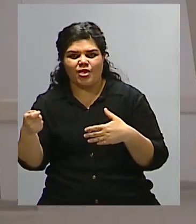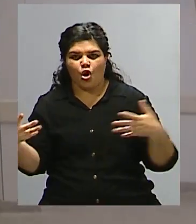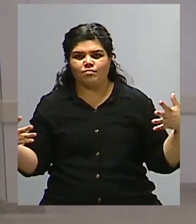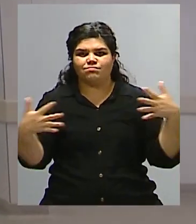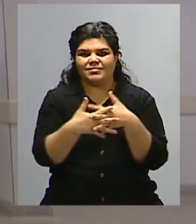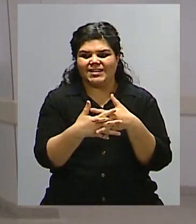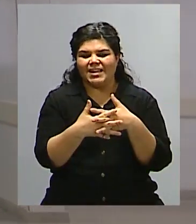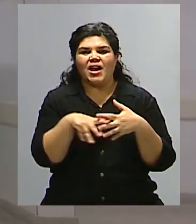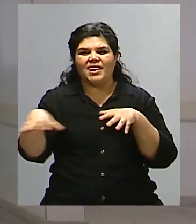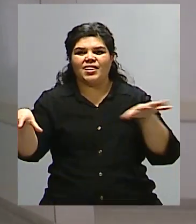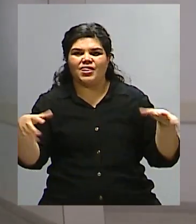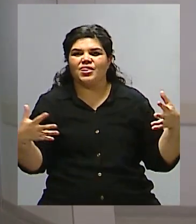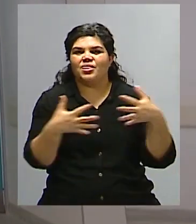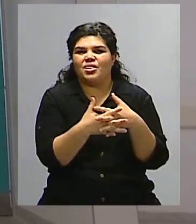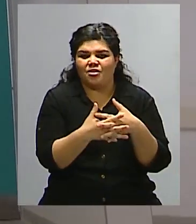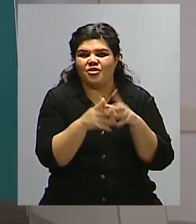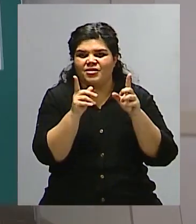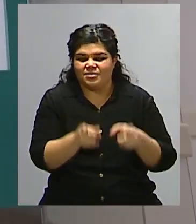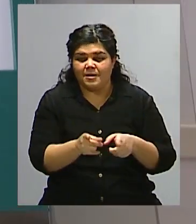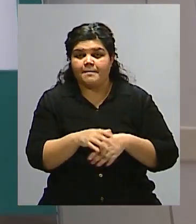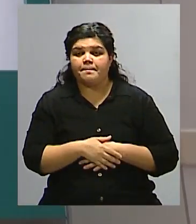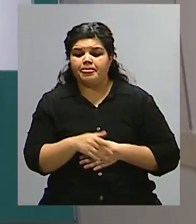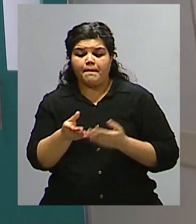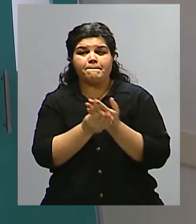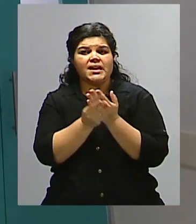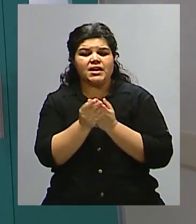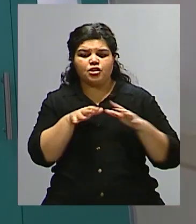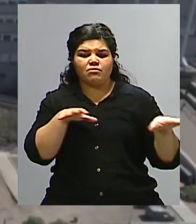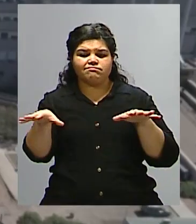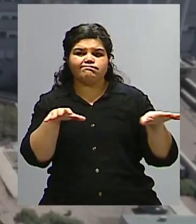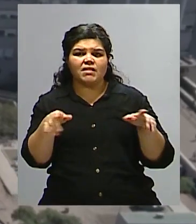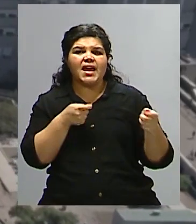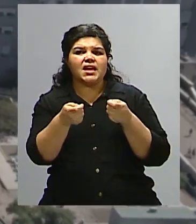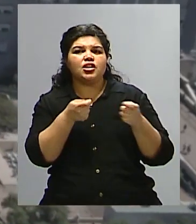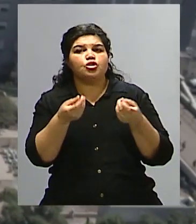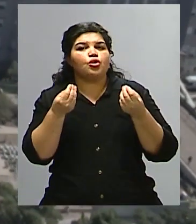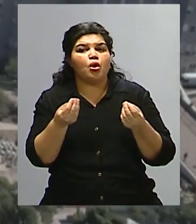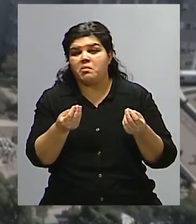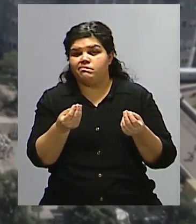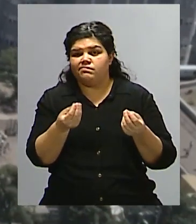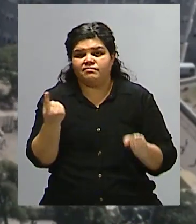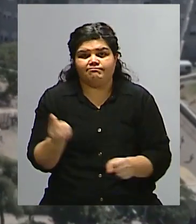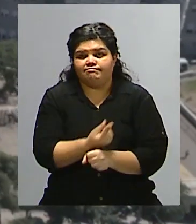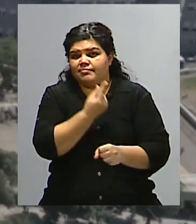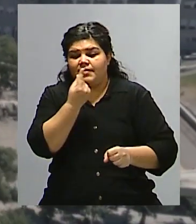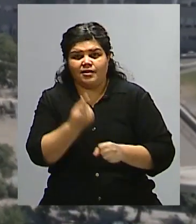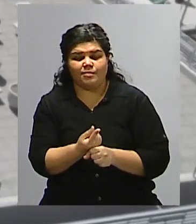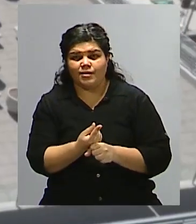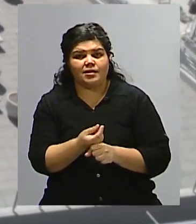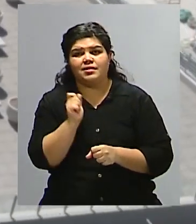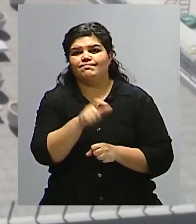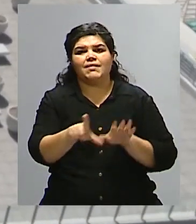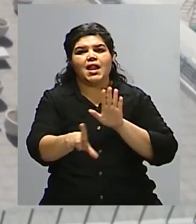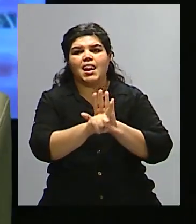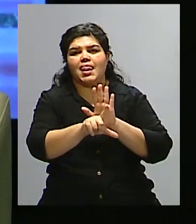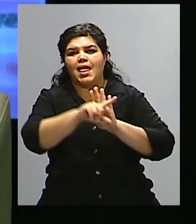pagar esos servicios. Bueno, ¿qué puede hacer el Ministro frente a esas? Nada, porque, en realidad, son de incumbencia y regulación de leyes nacionales.